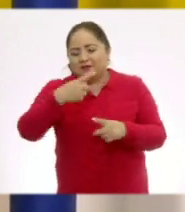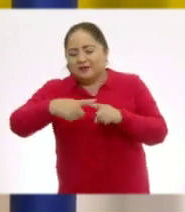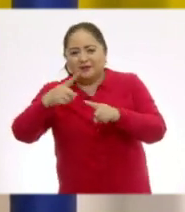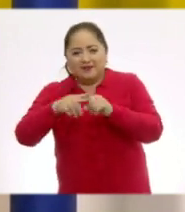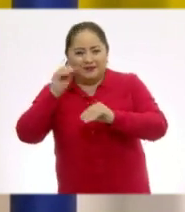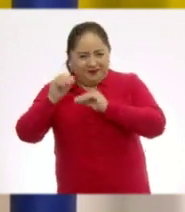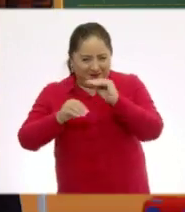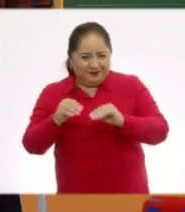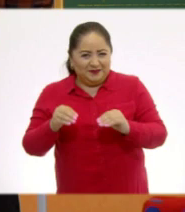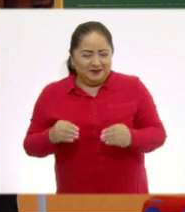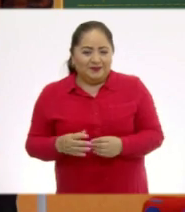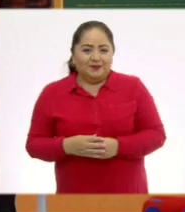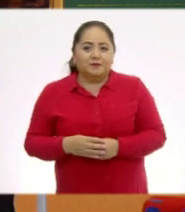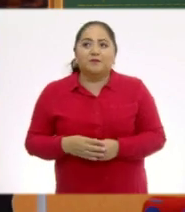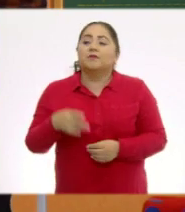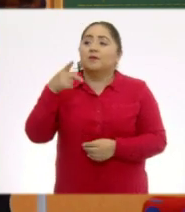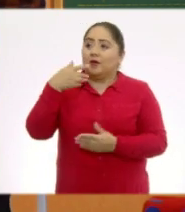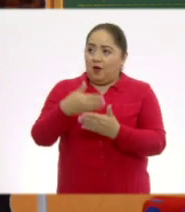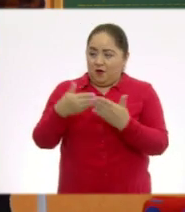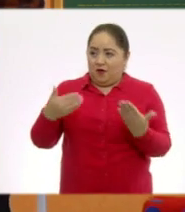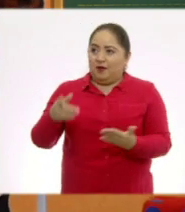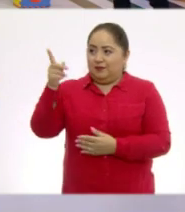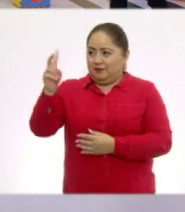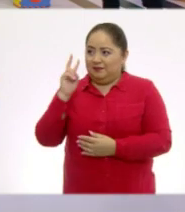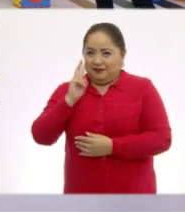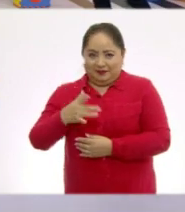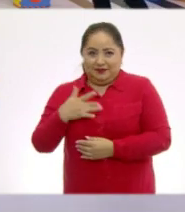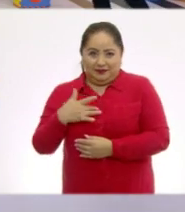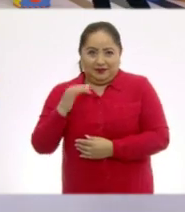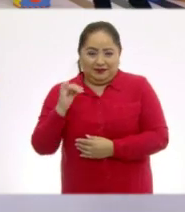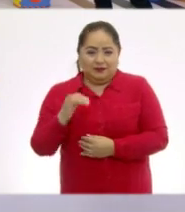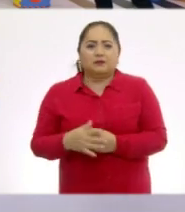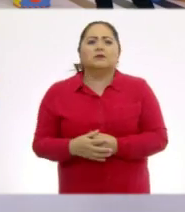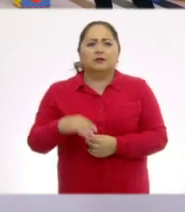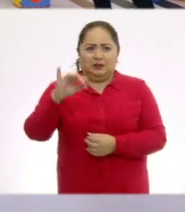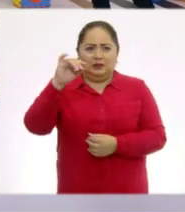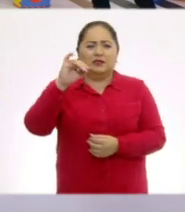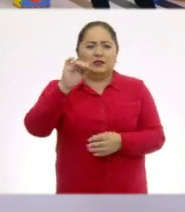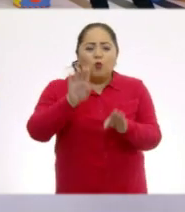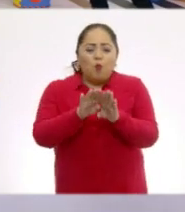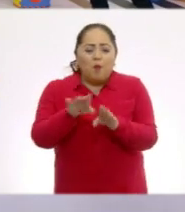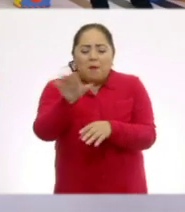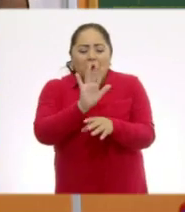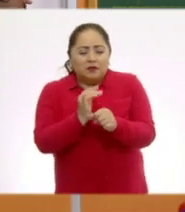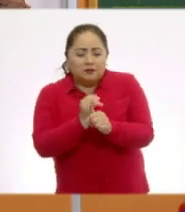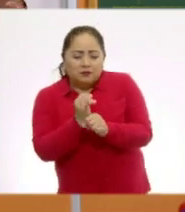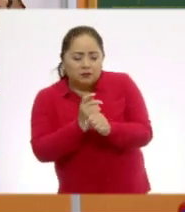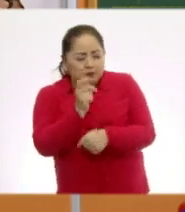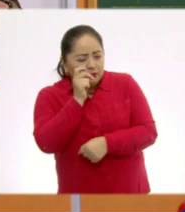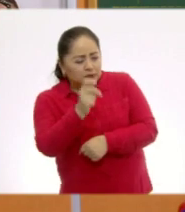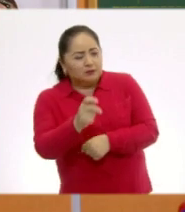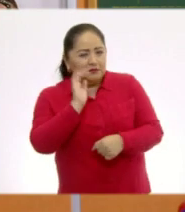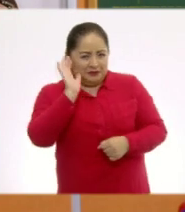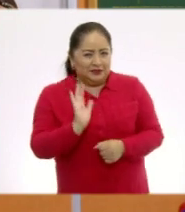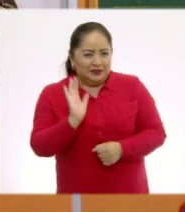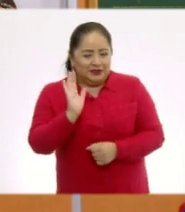una de ellas. ¿Te parece si hacemos esto? Sí, entonces es como una investigación detectivesca. Claro, vamos a tratar de